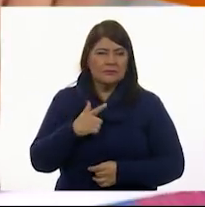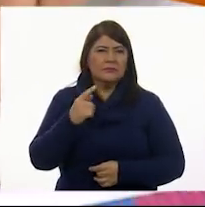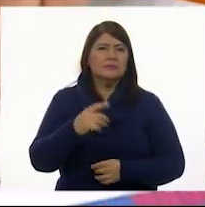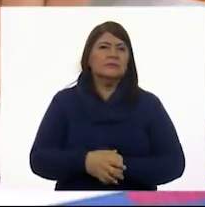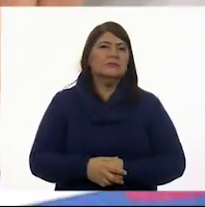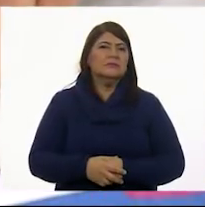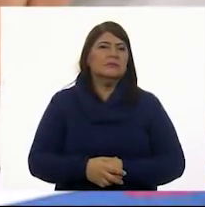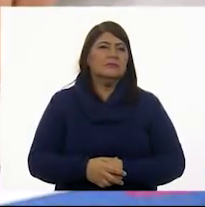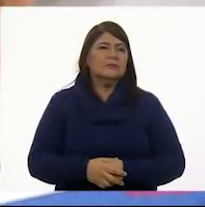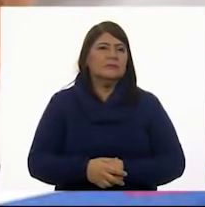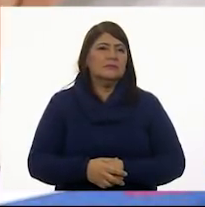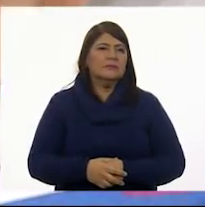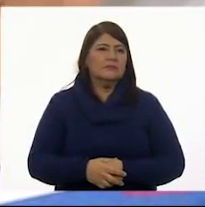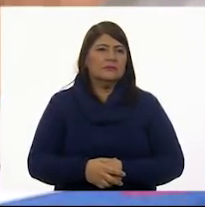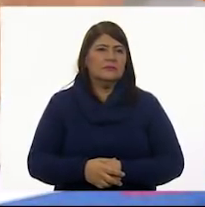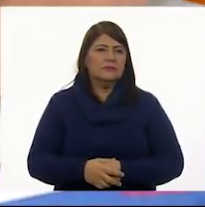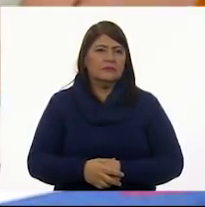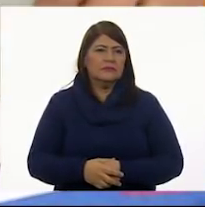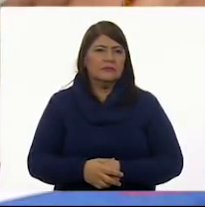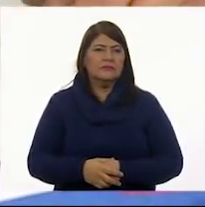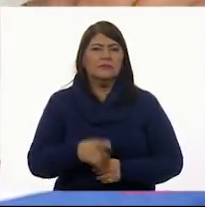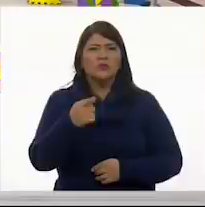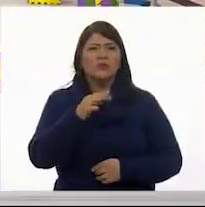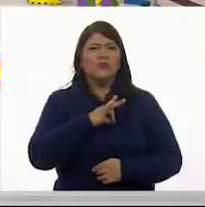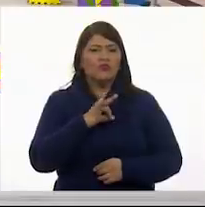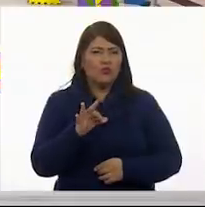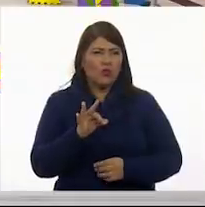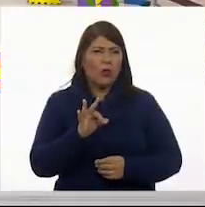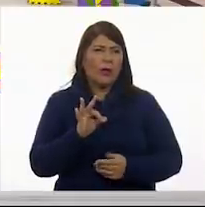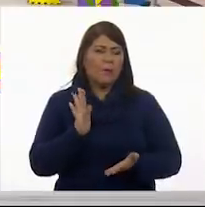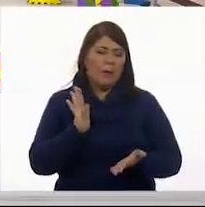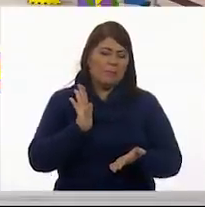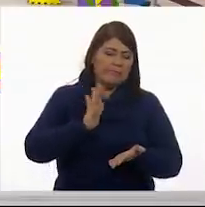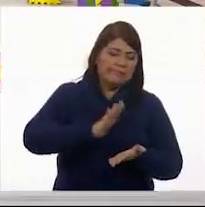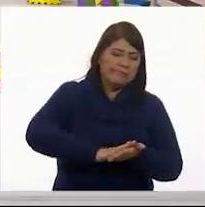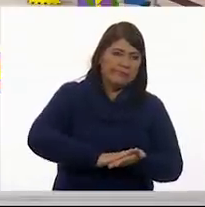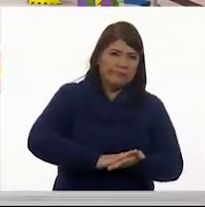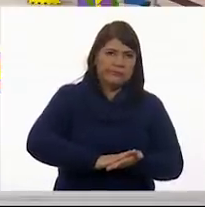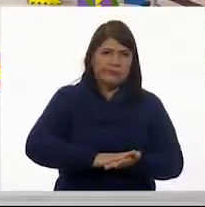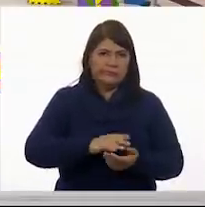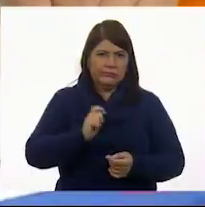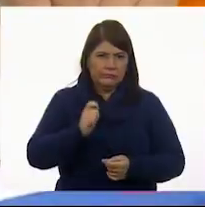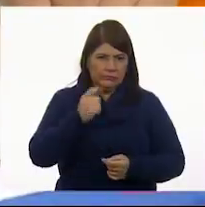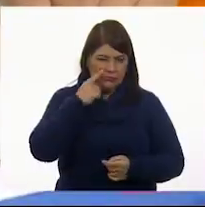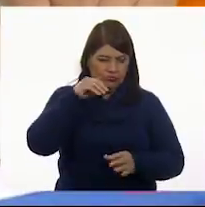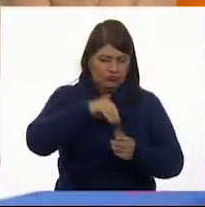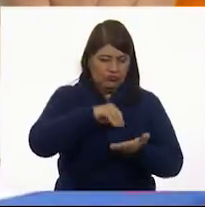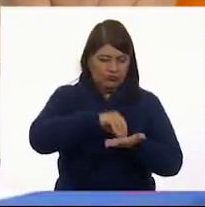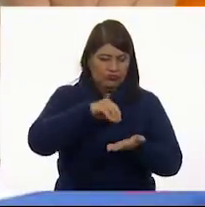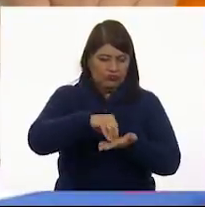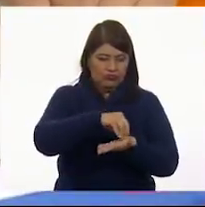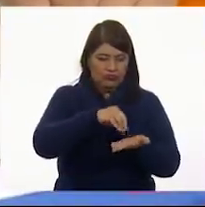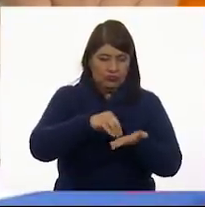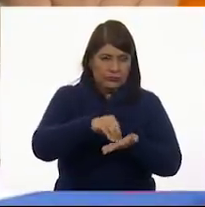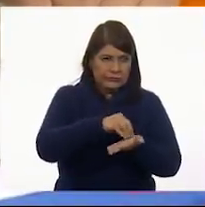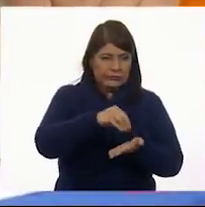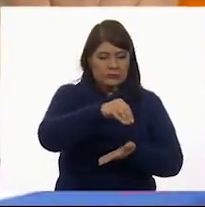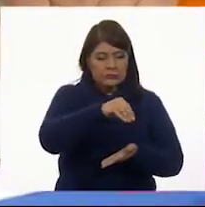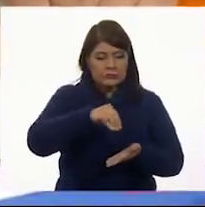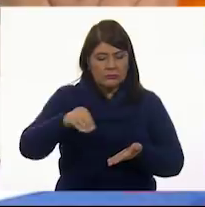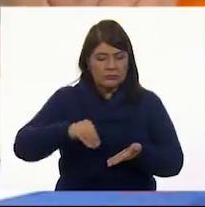ser nada más haciendo presión con la esponja. O allá en casa, como les gustaría hacer.